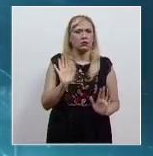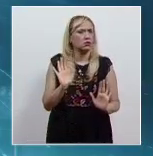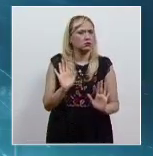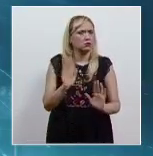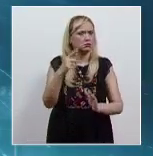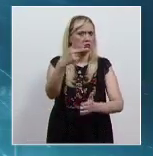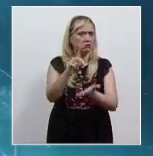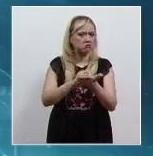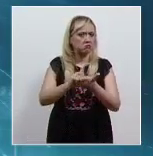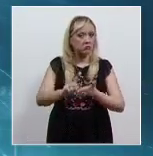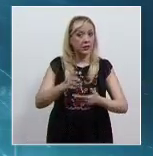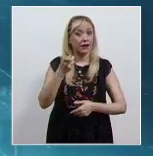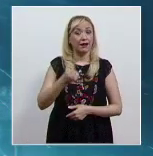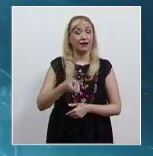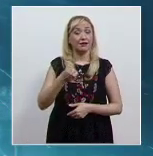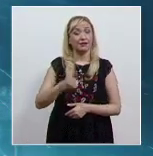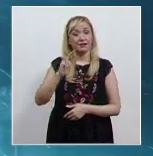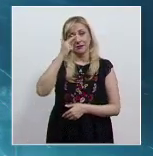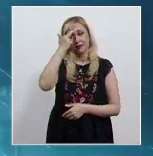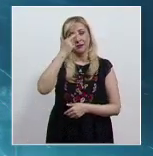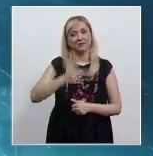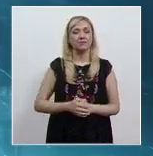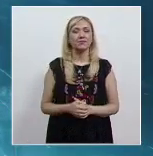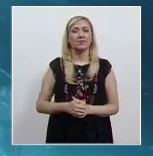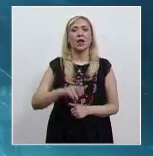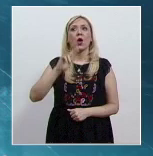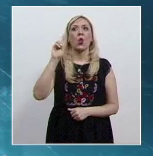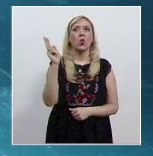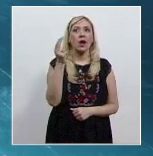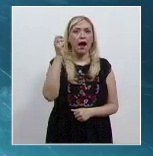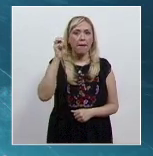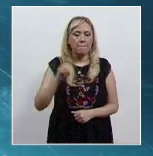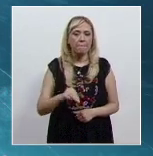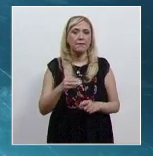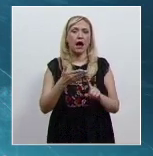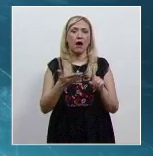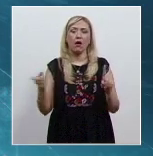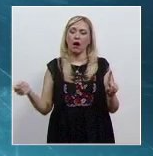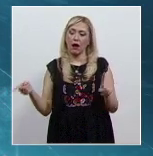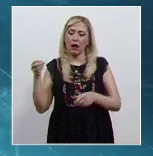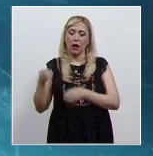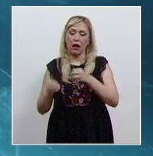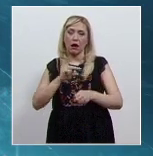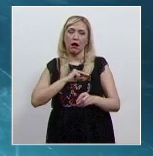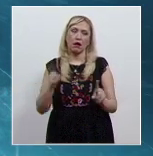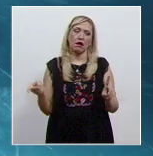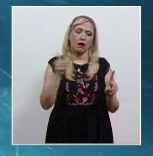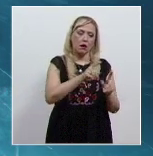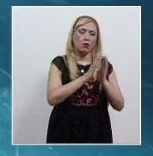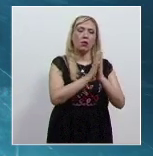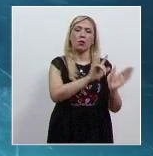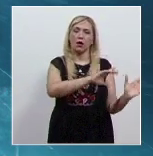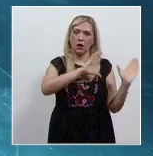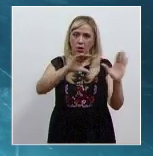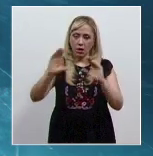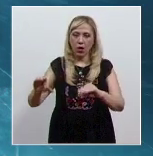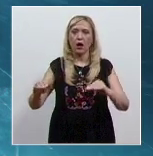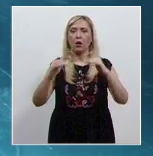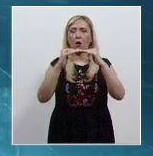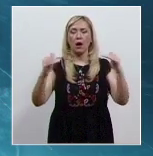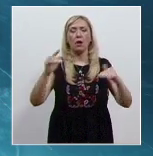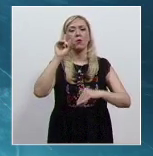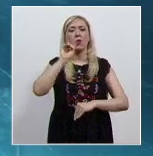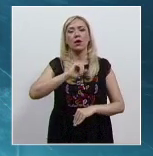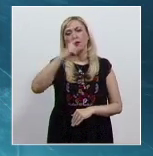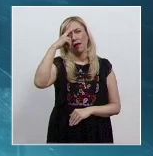Tribunal Colegiado ordena a la UNAM establecer programas de igualdad de género para garantizar a las mujeres